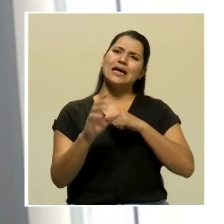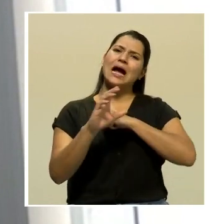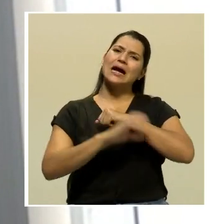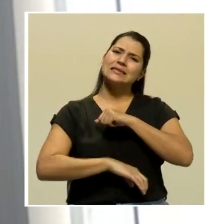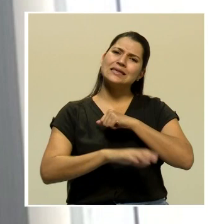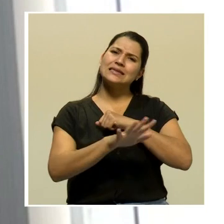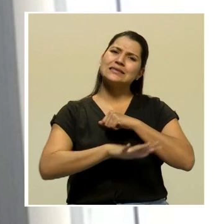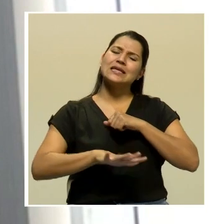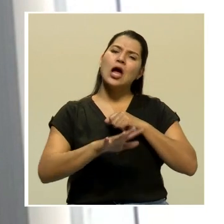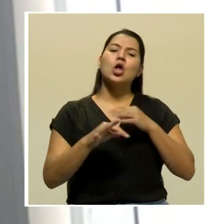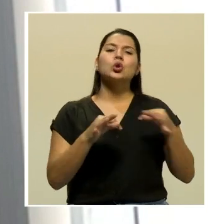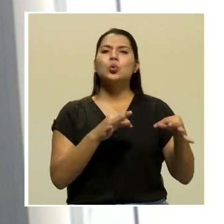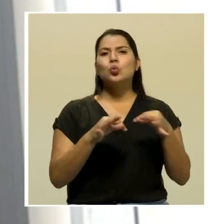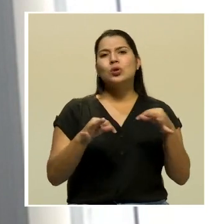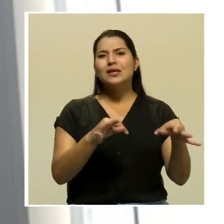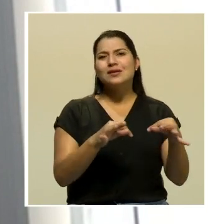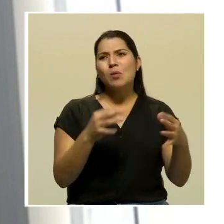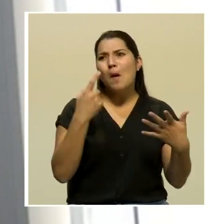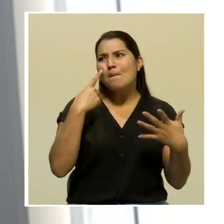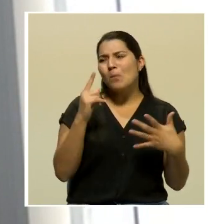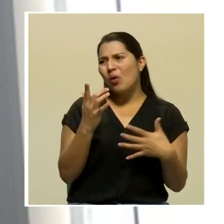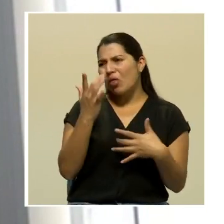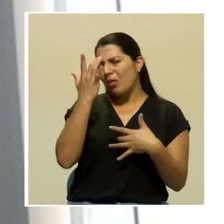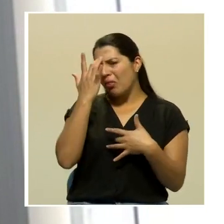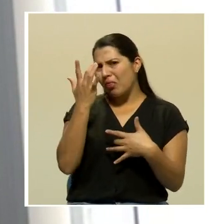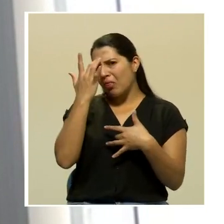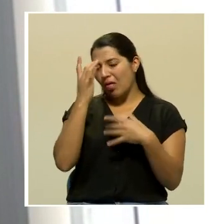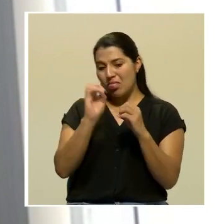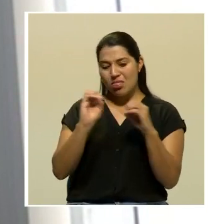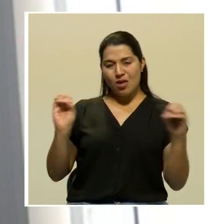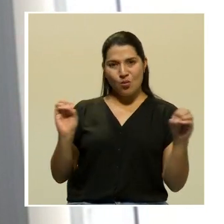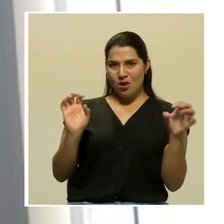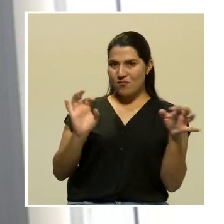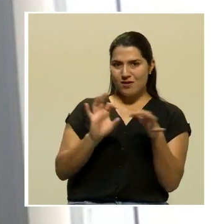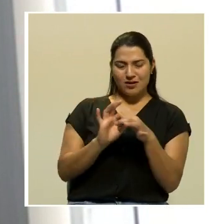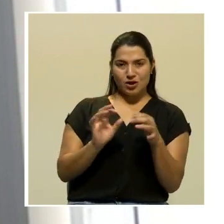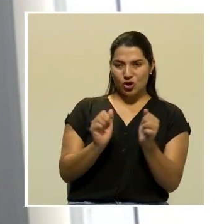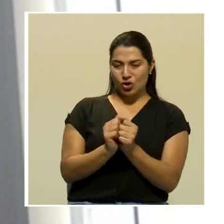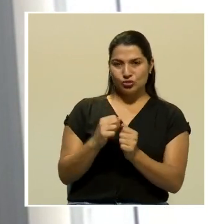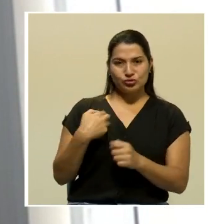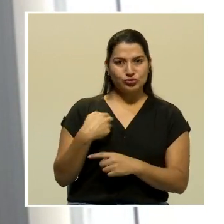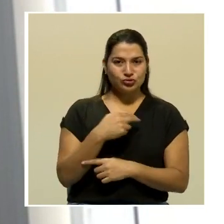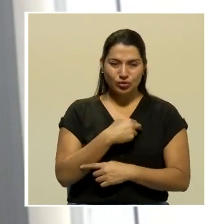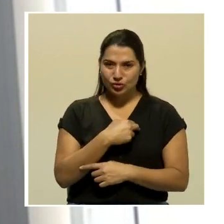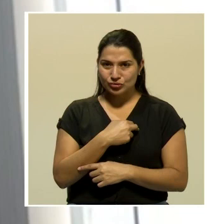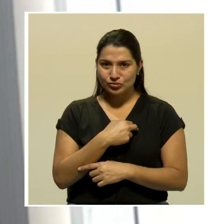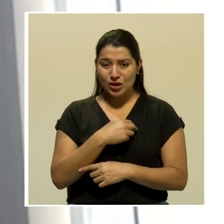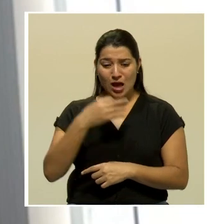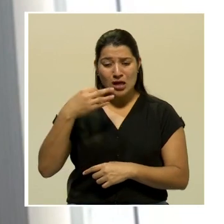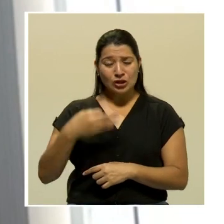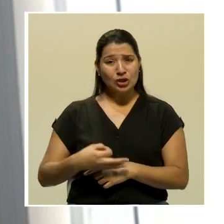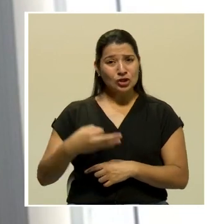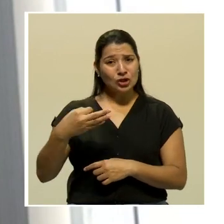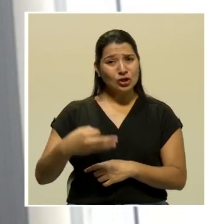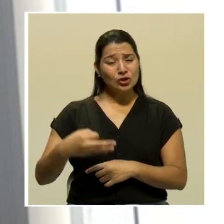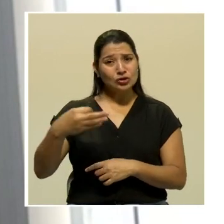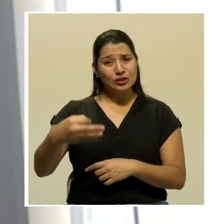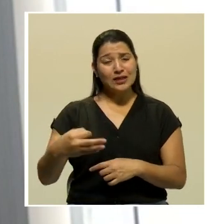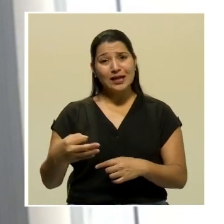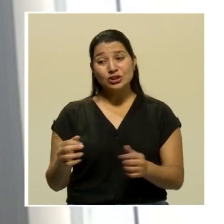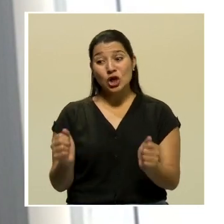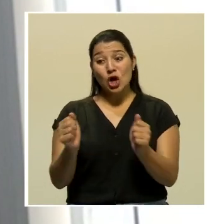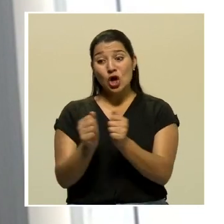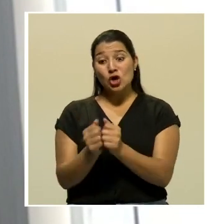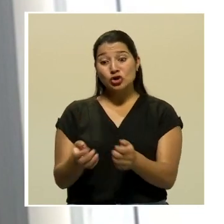del turismo por contagios que no tienen ninguna relación con nosotros. Cada día que pasa con las fronteras